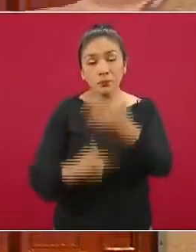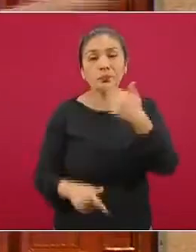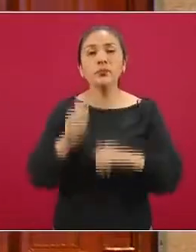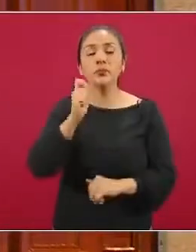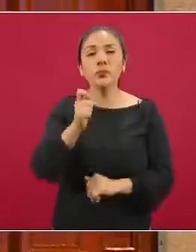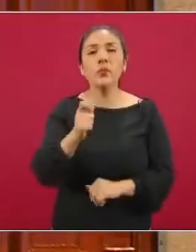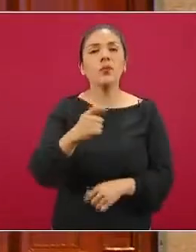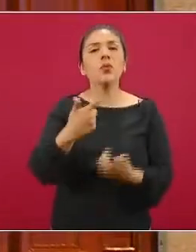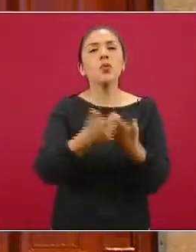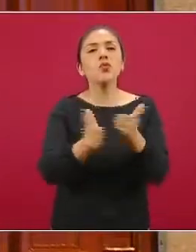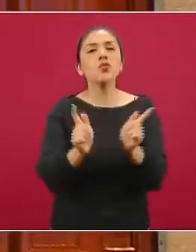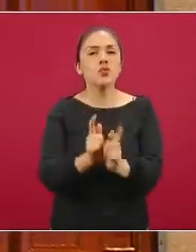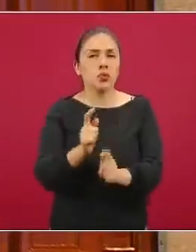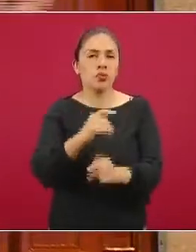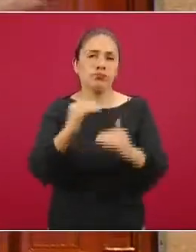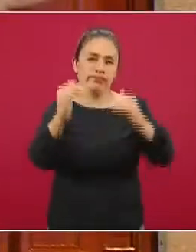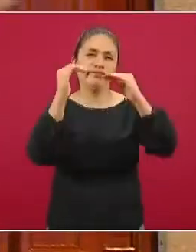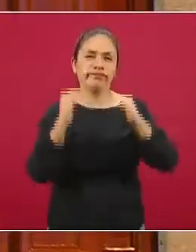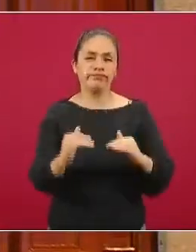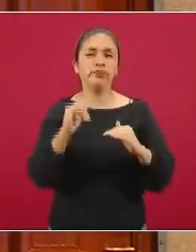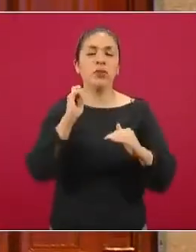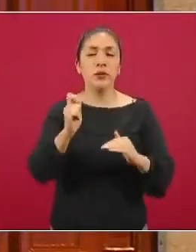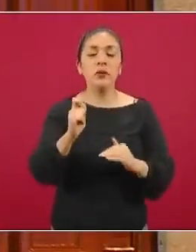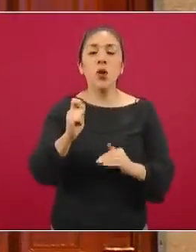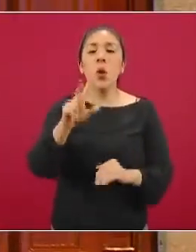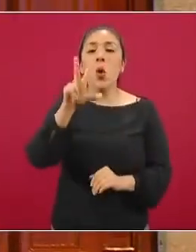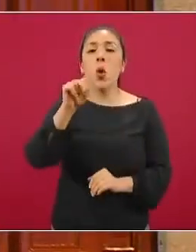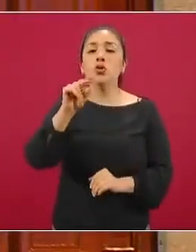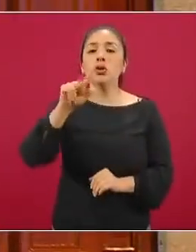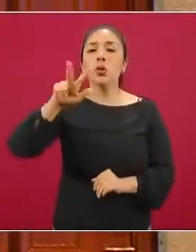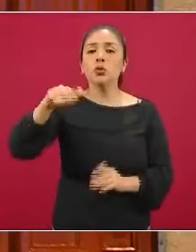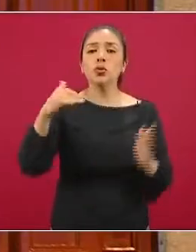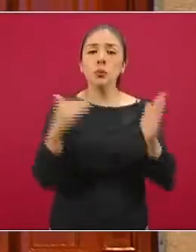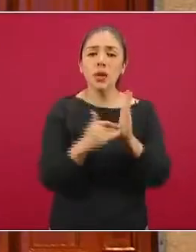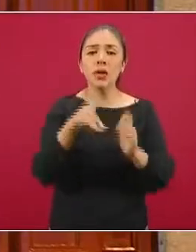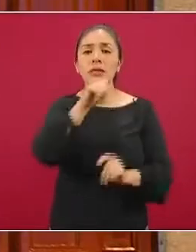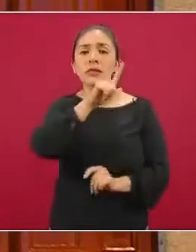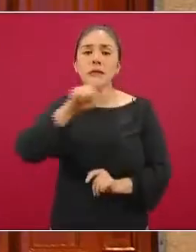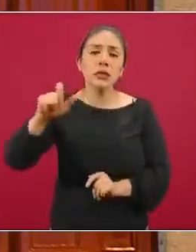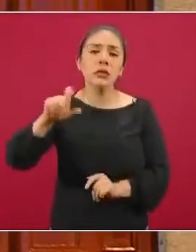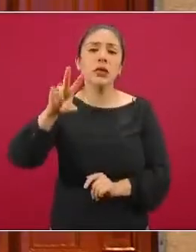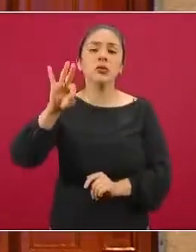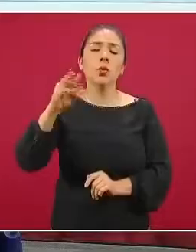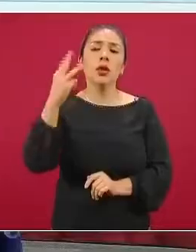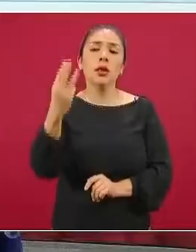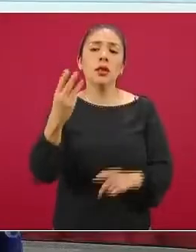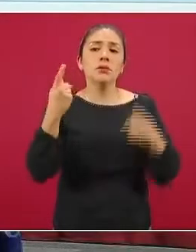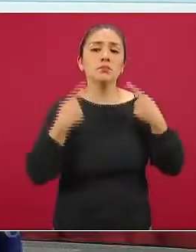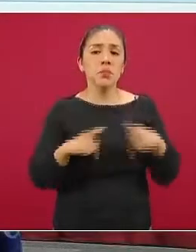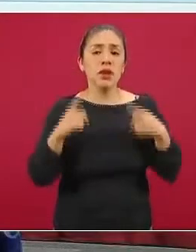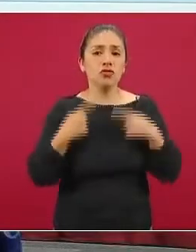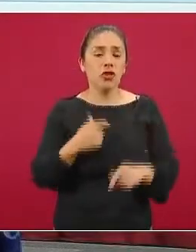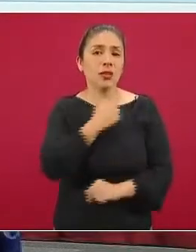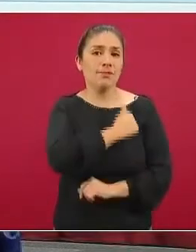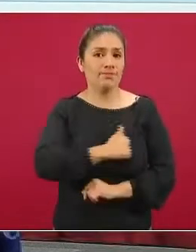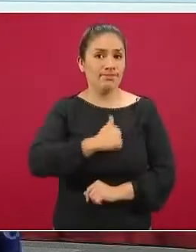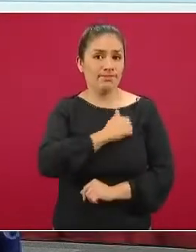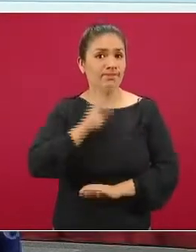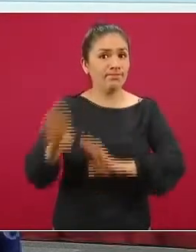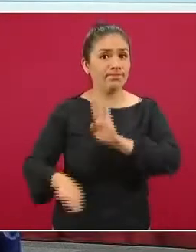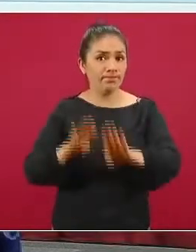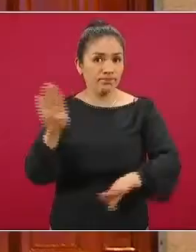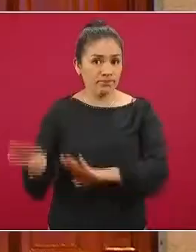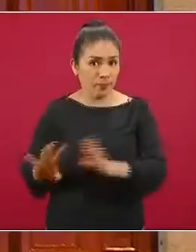que es un subgrupo del total de confirmados, que serían ochenta y ocho mil setecientas cuarenta y tres lamentables defunciones,